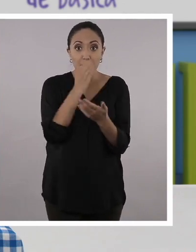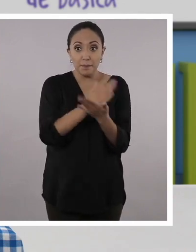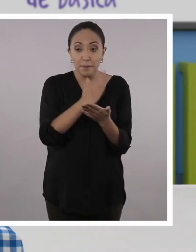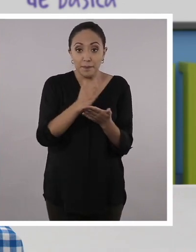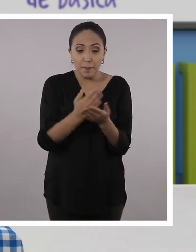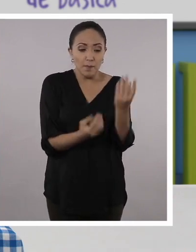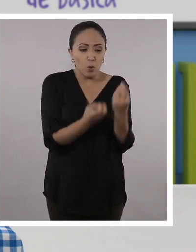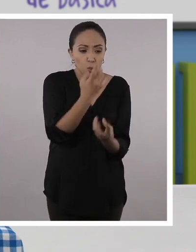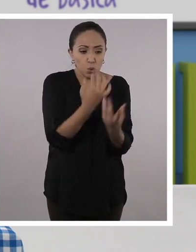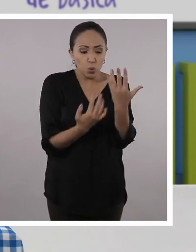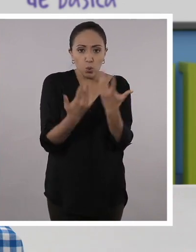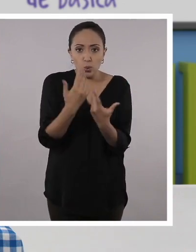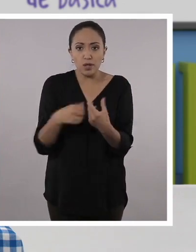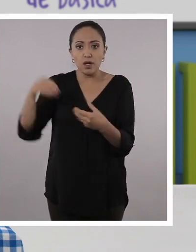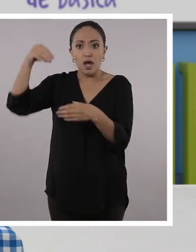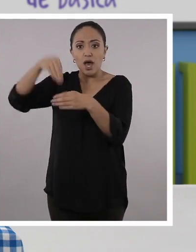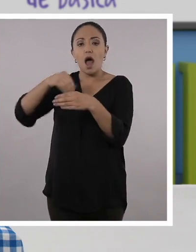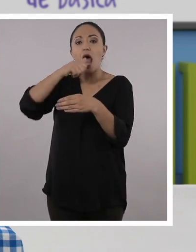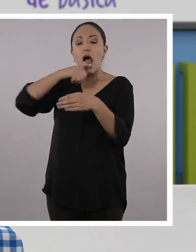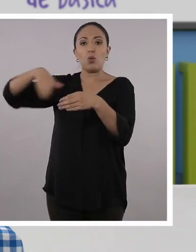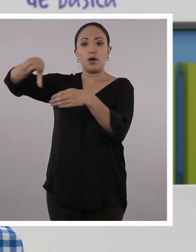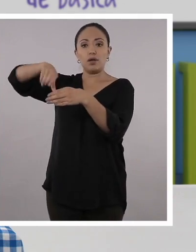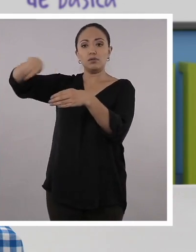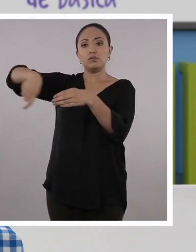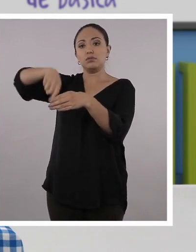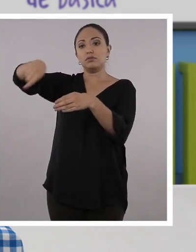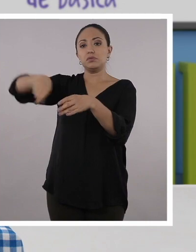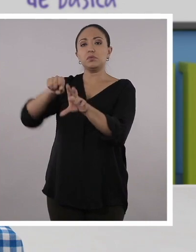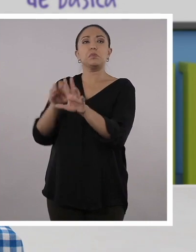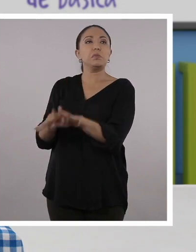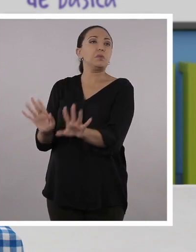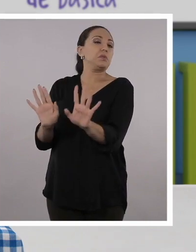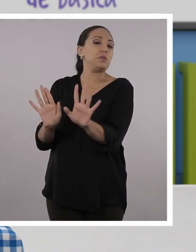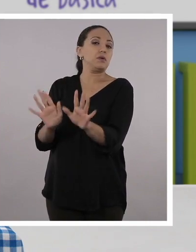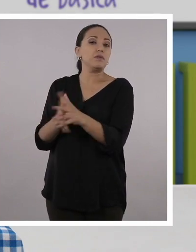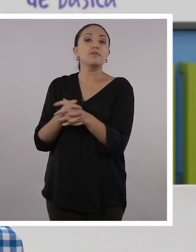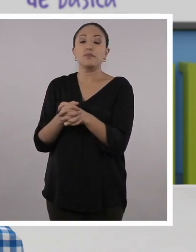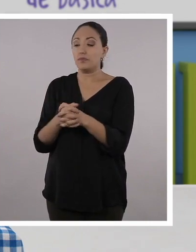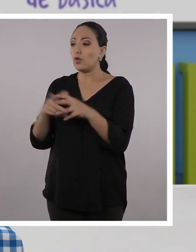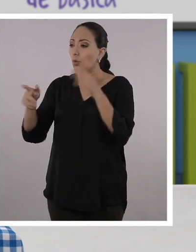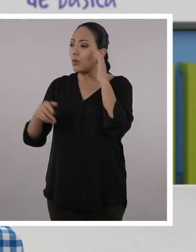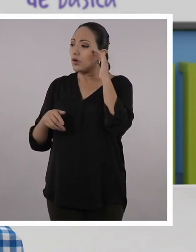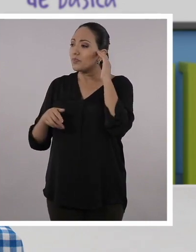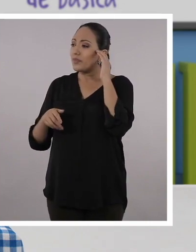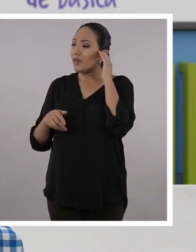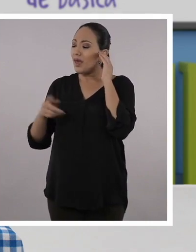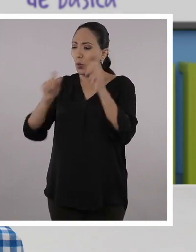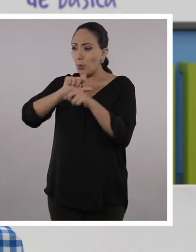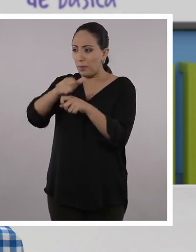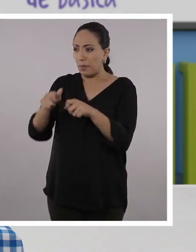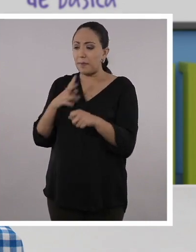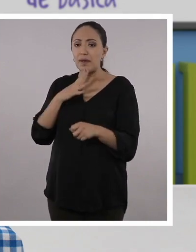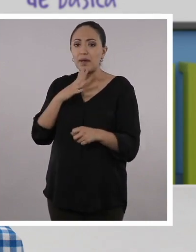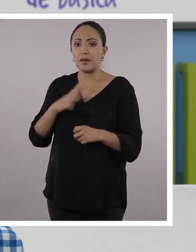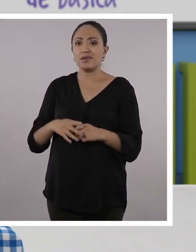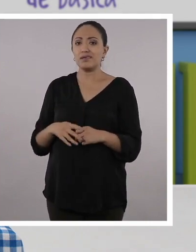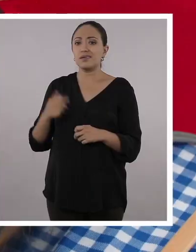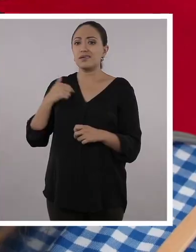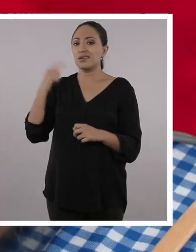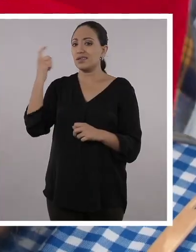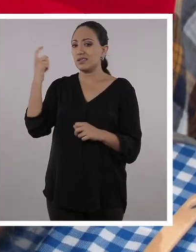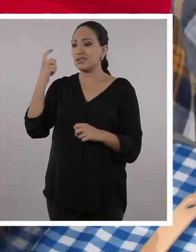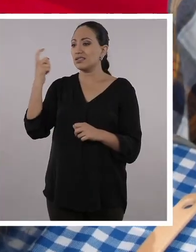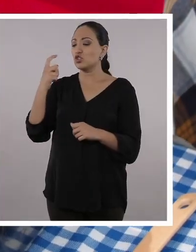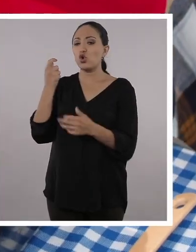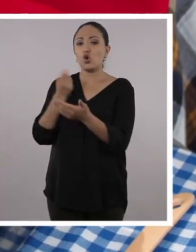las ponen a hervir y ahí ponen agua y dejan que el proceso empiece. Profe, hablando de papas, me faltaron